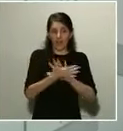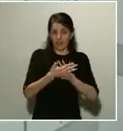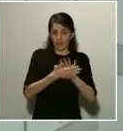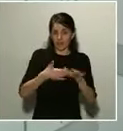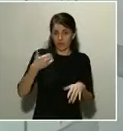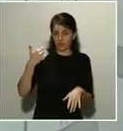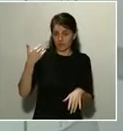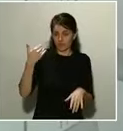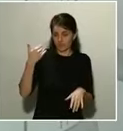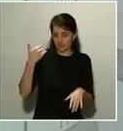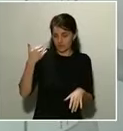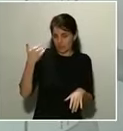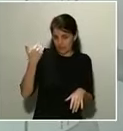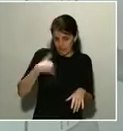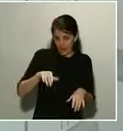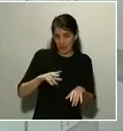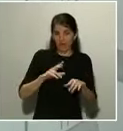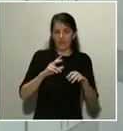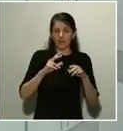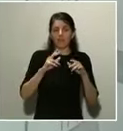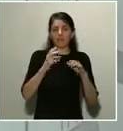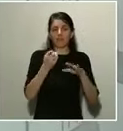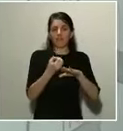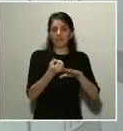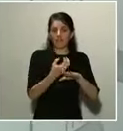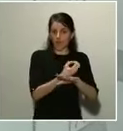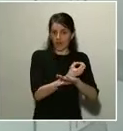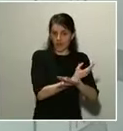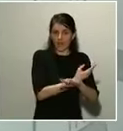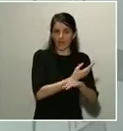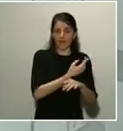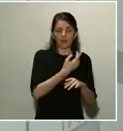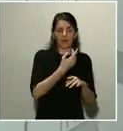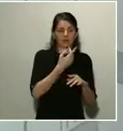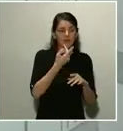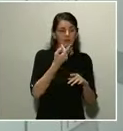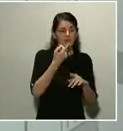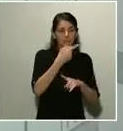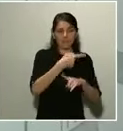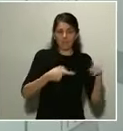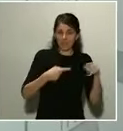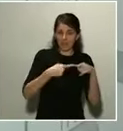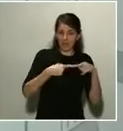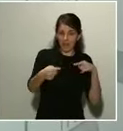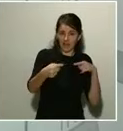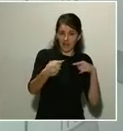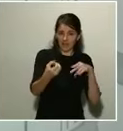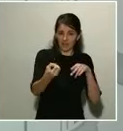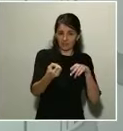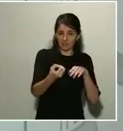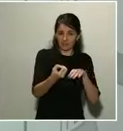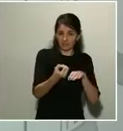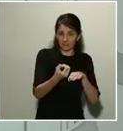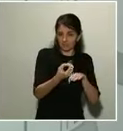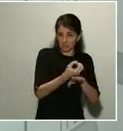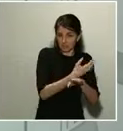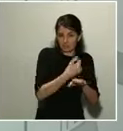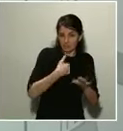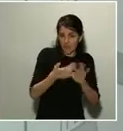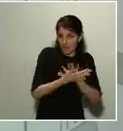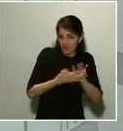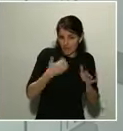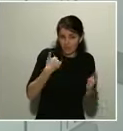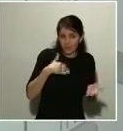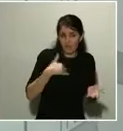ferrocarril en media y larga distancia y en alta velocidad, reduciendo